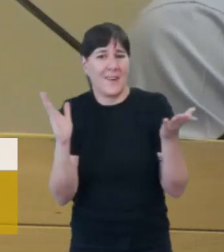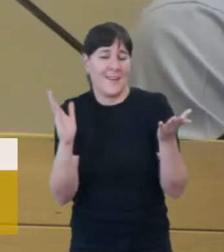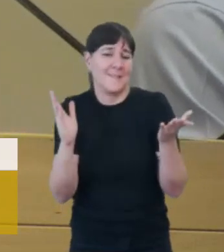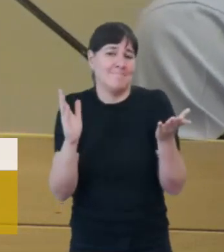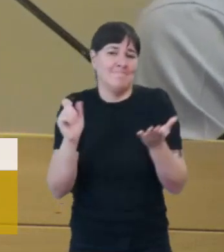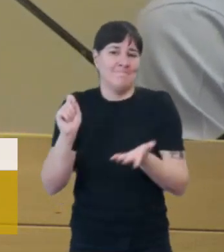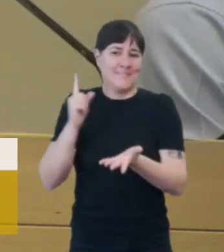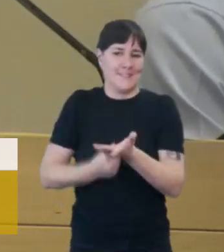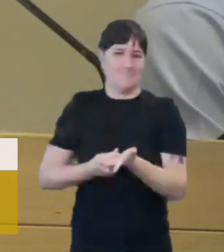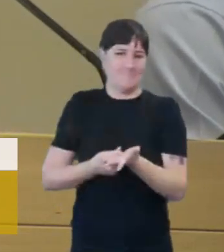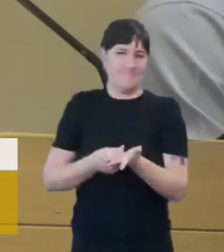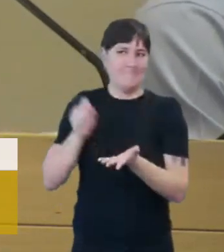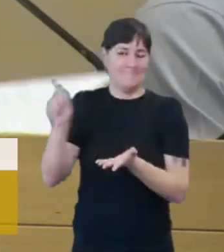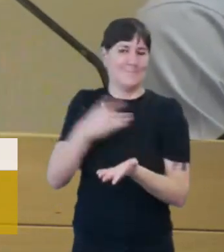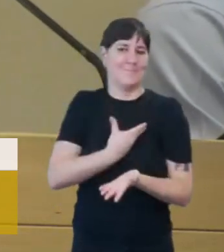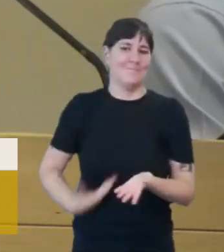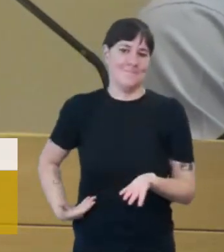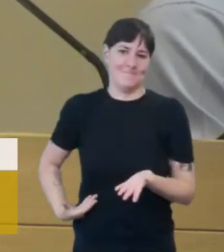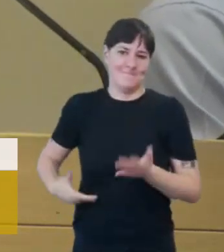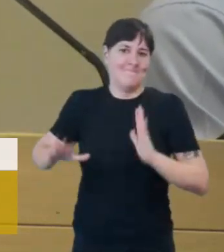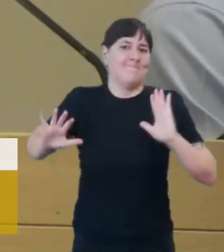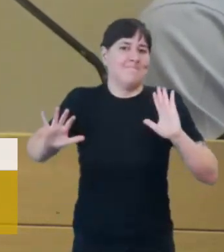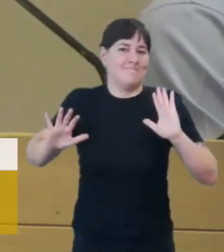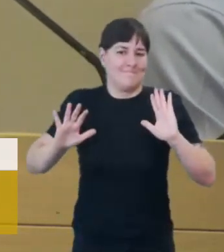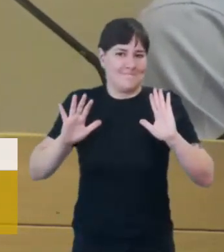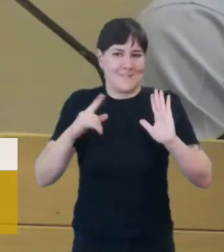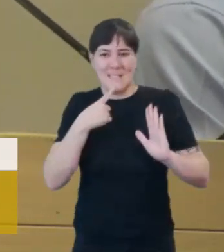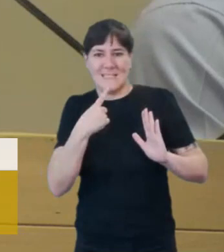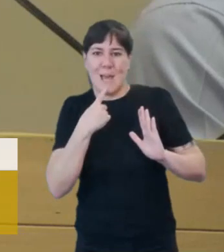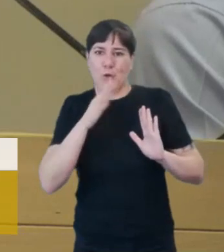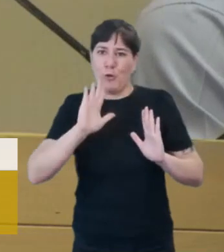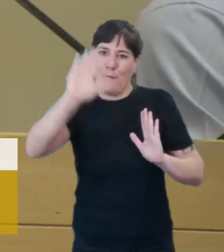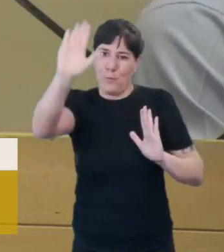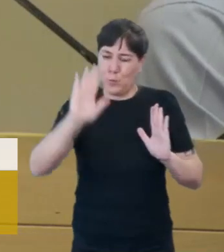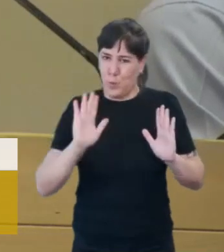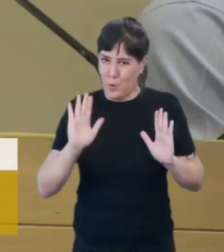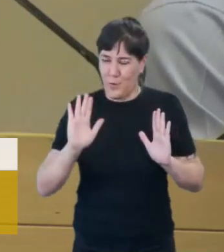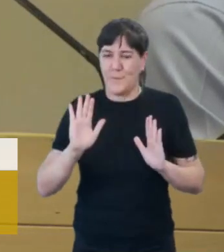que abre un escenario incierto. Y por último, y aquí dejo, Presidenta,